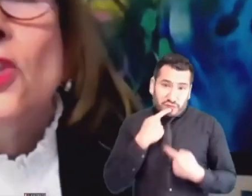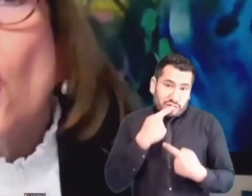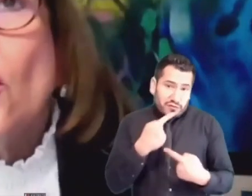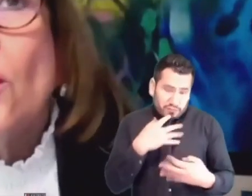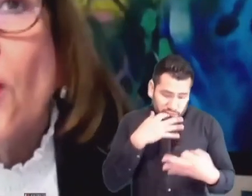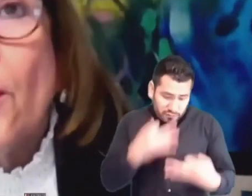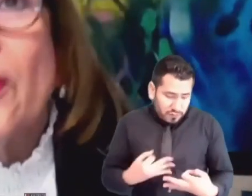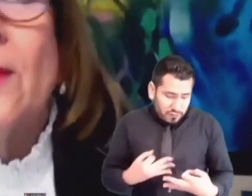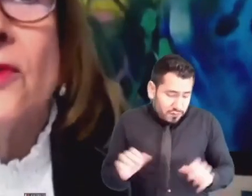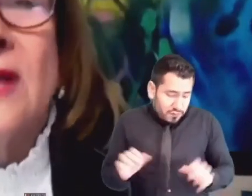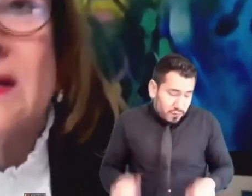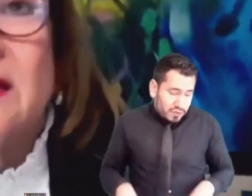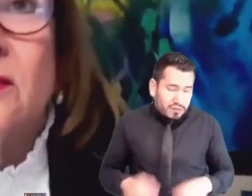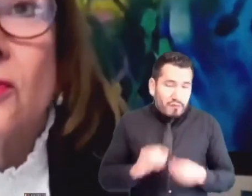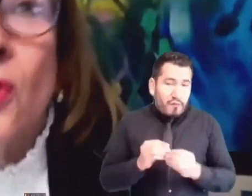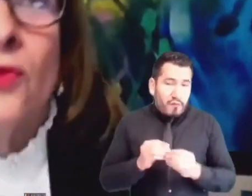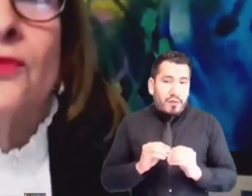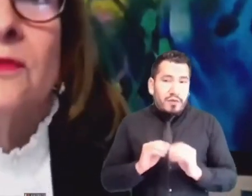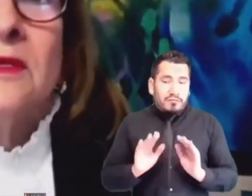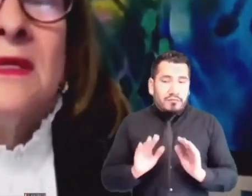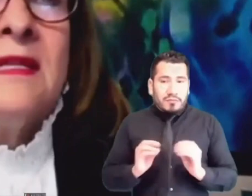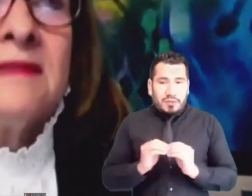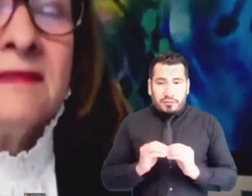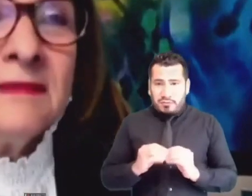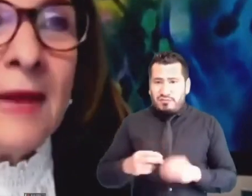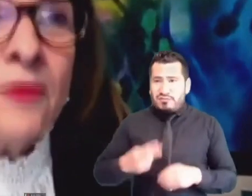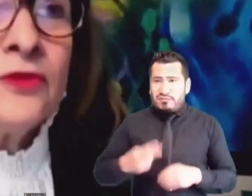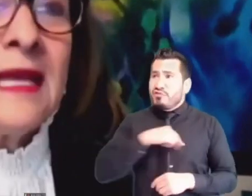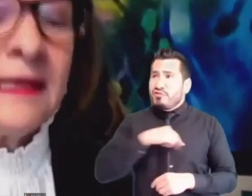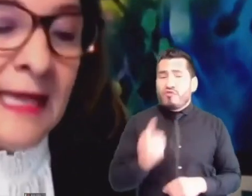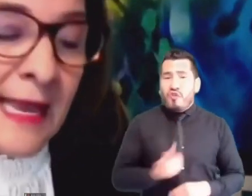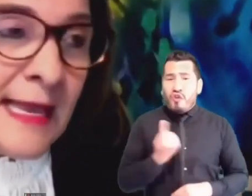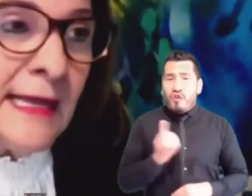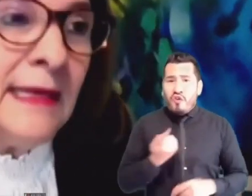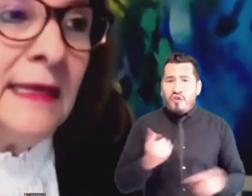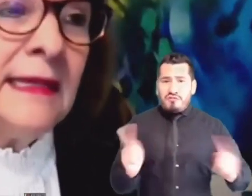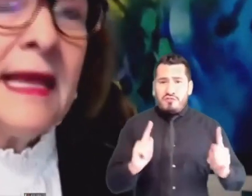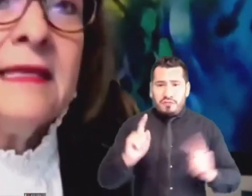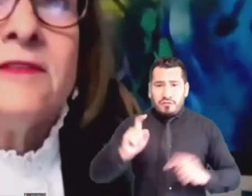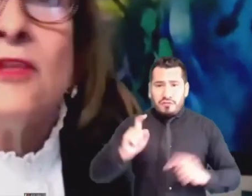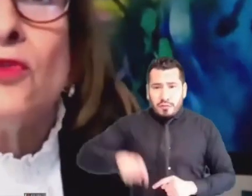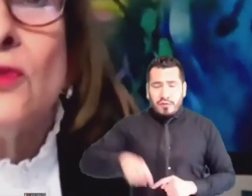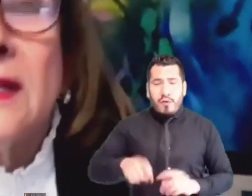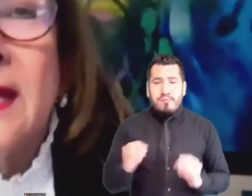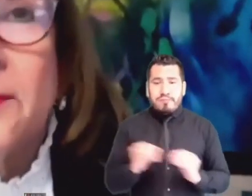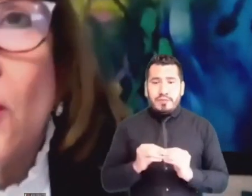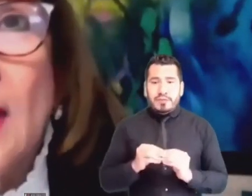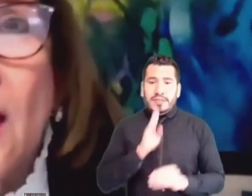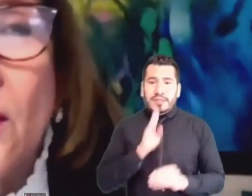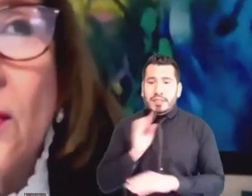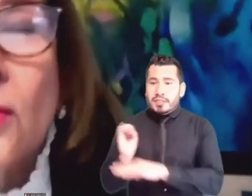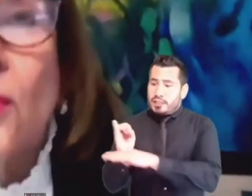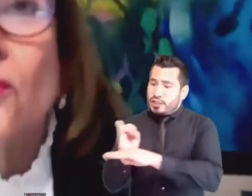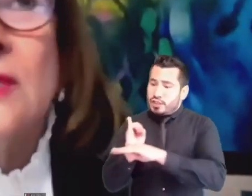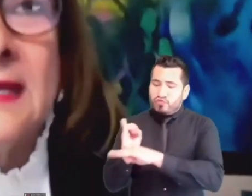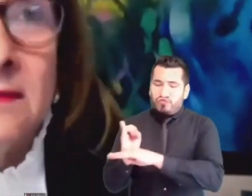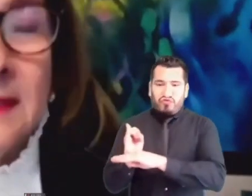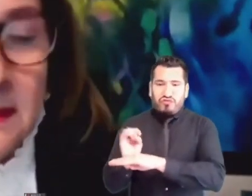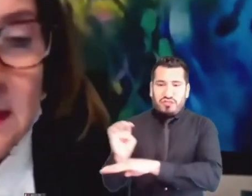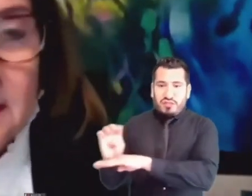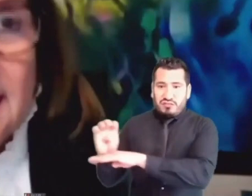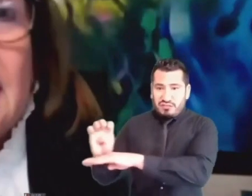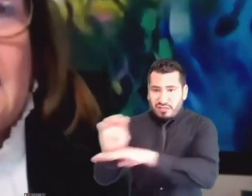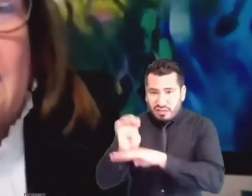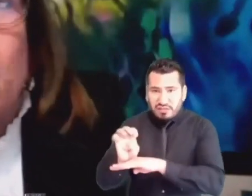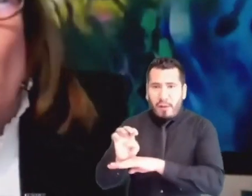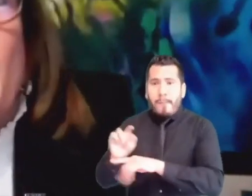no lo podemos hacer solos. Necesitamos que aquí haya la institucionalidad, por un lado, consciente